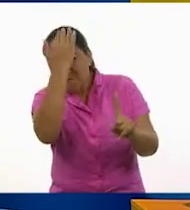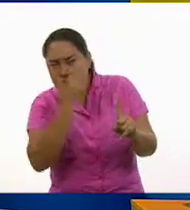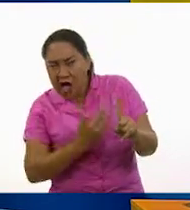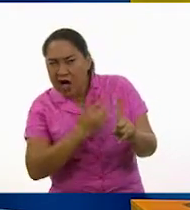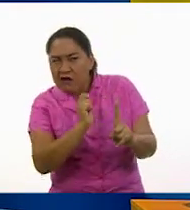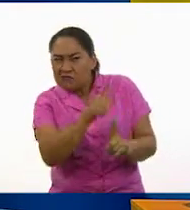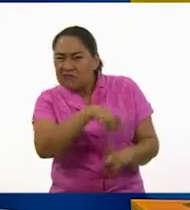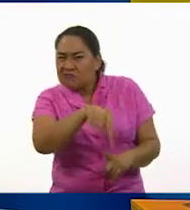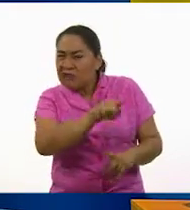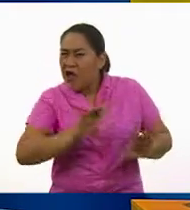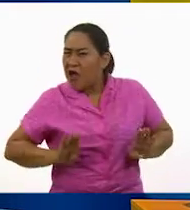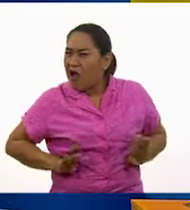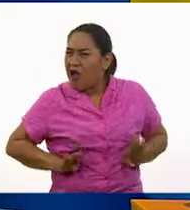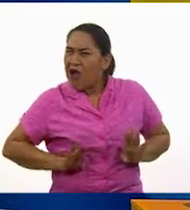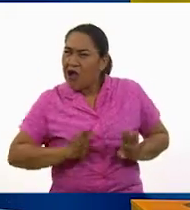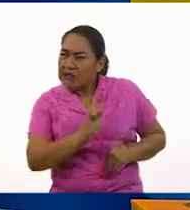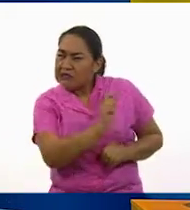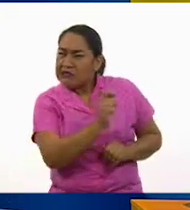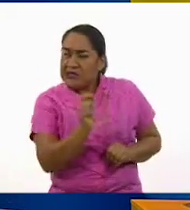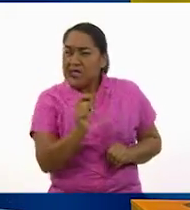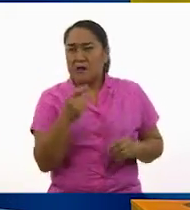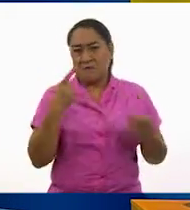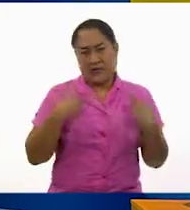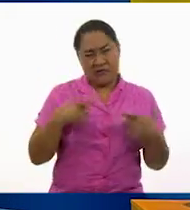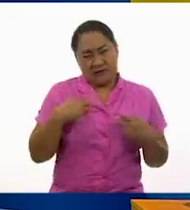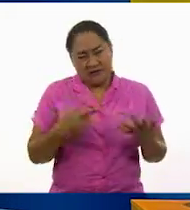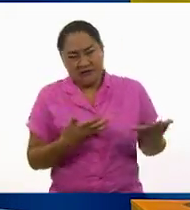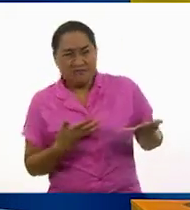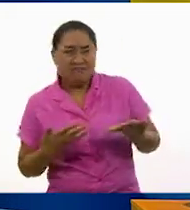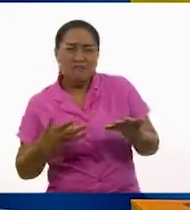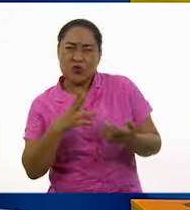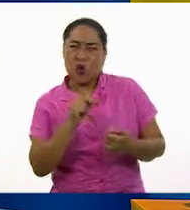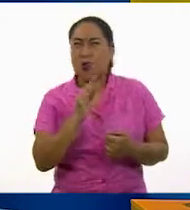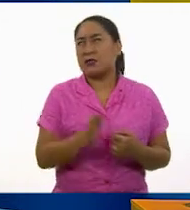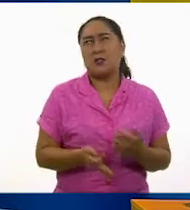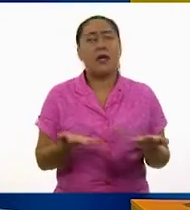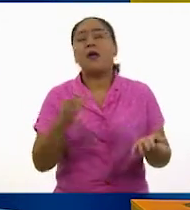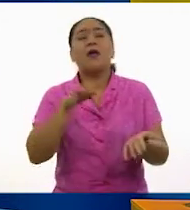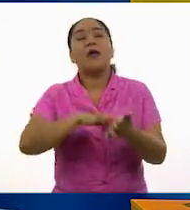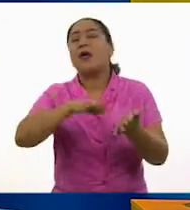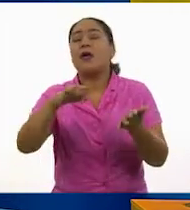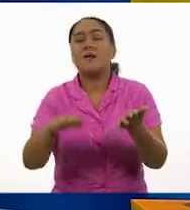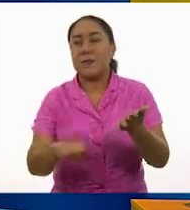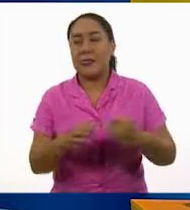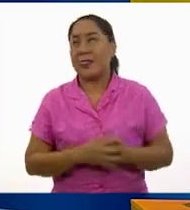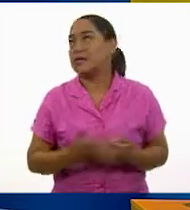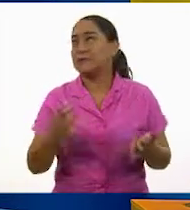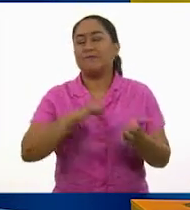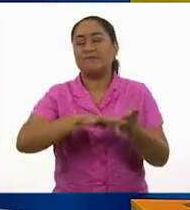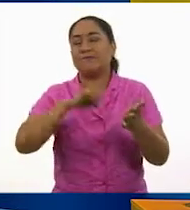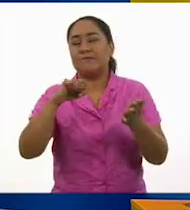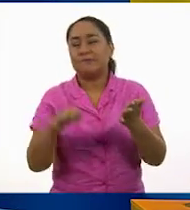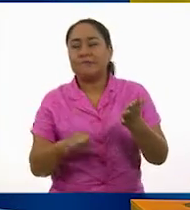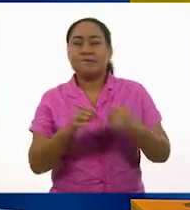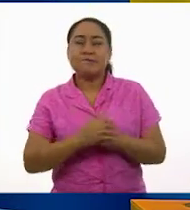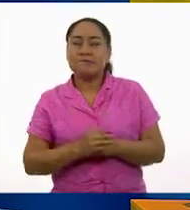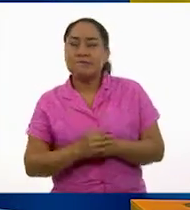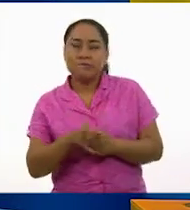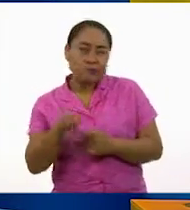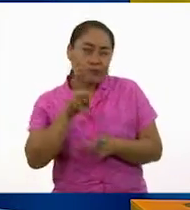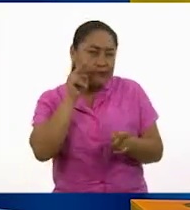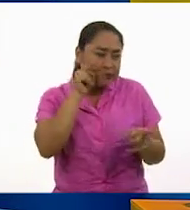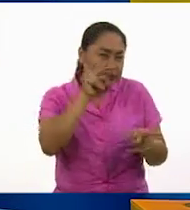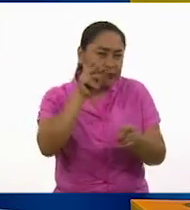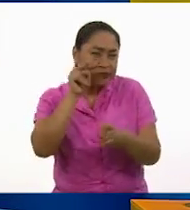cuestionada y muy aceptada por todos. Por ejemplo, es como identificar a las personas,